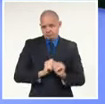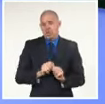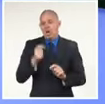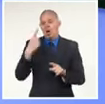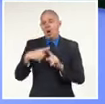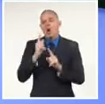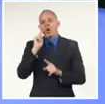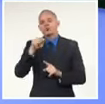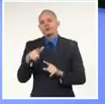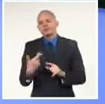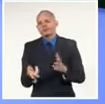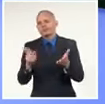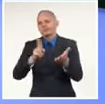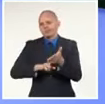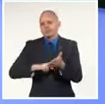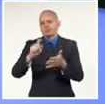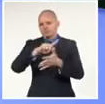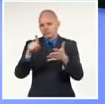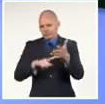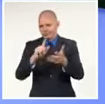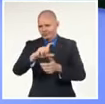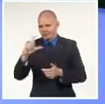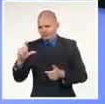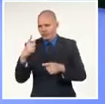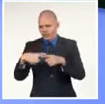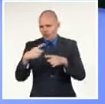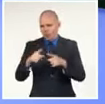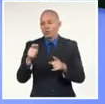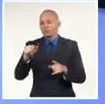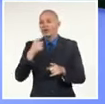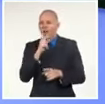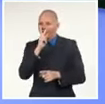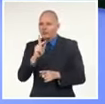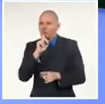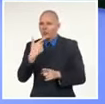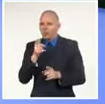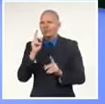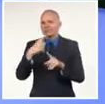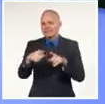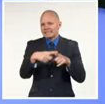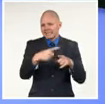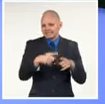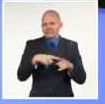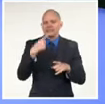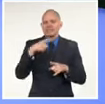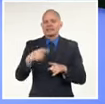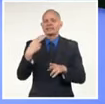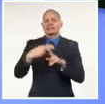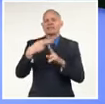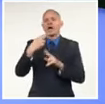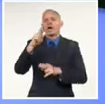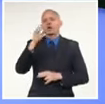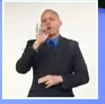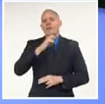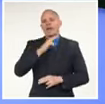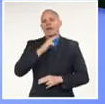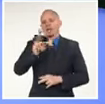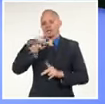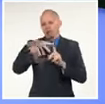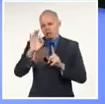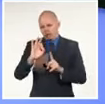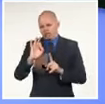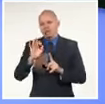y Secretario de Organización del Comité Central, Roberto Morales Ojeda, reflexionó acerca de cuánto se puede hacer con nuestros propios esfuerzos,